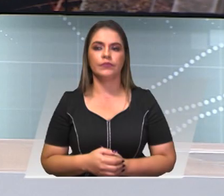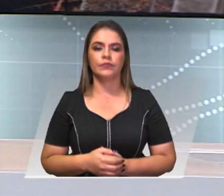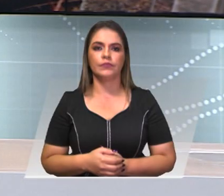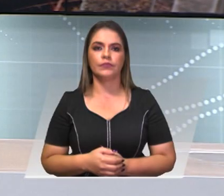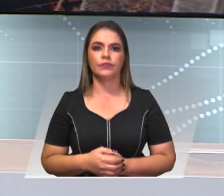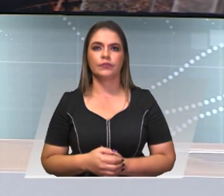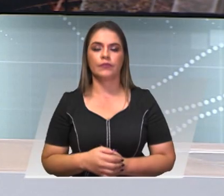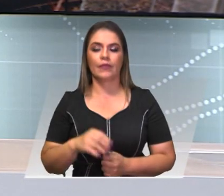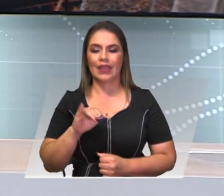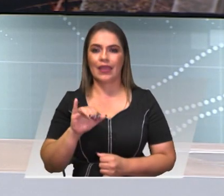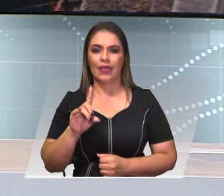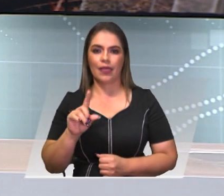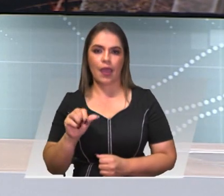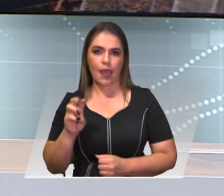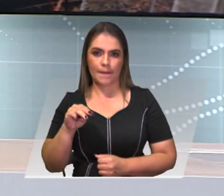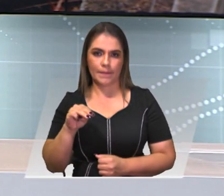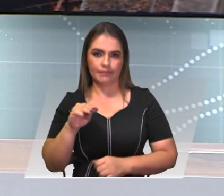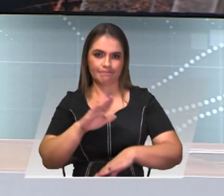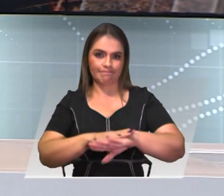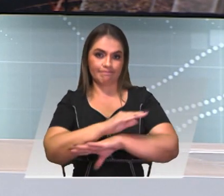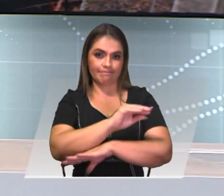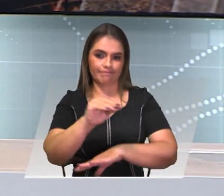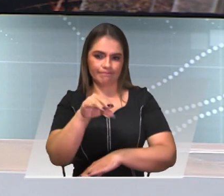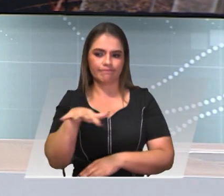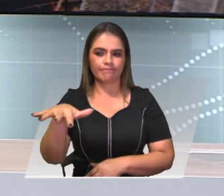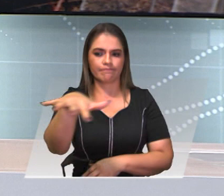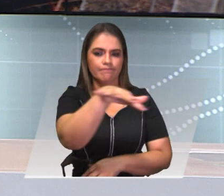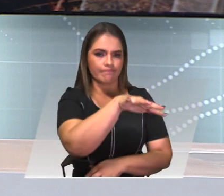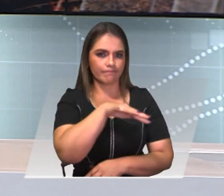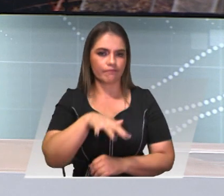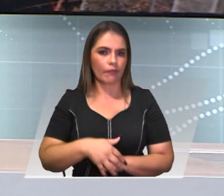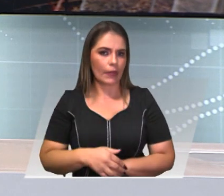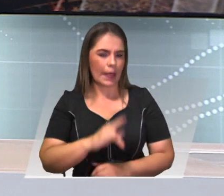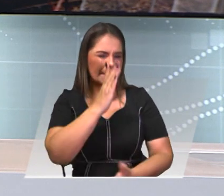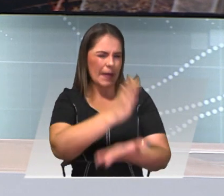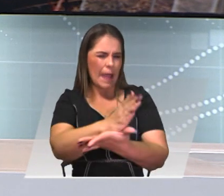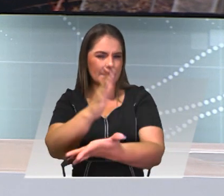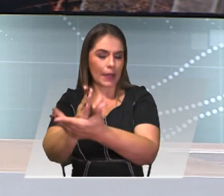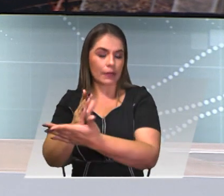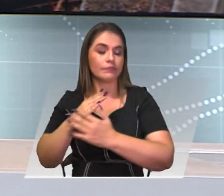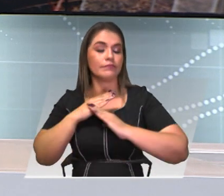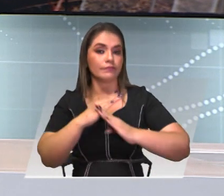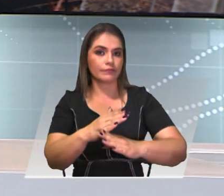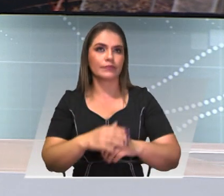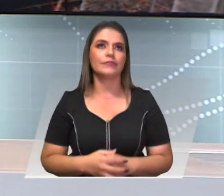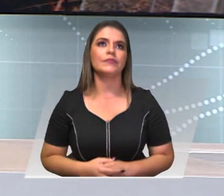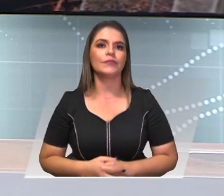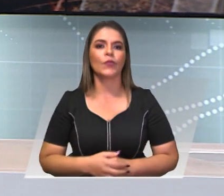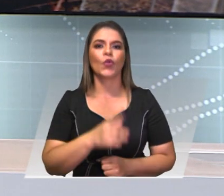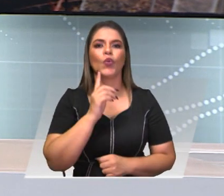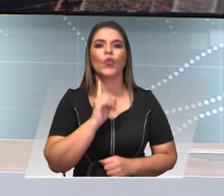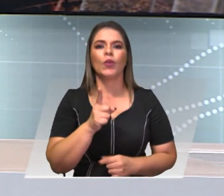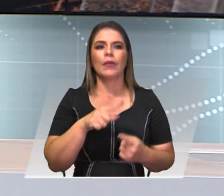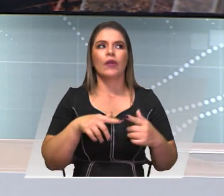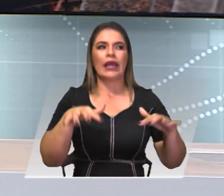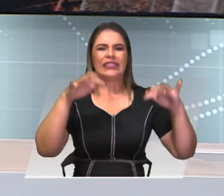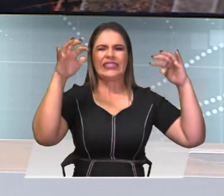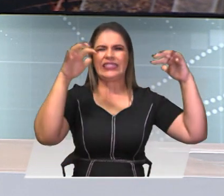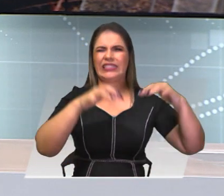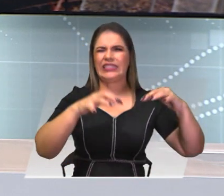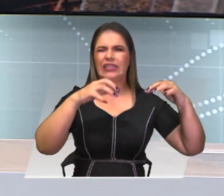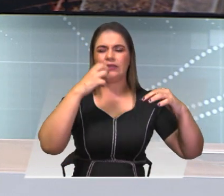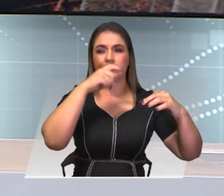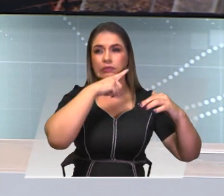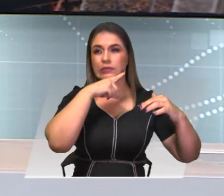El IDEAM emitió una alerta al Sistema Nacional de Gestión del Riesgo de Desastres ante la transición de la temporada seca en el país